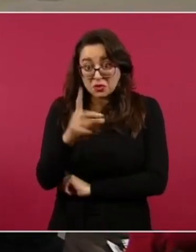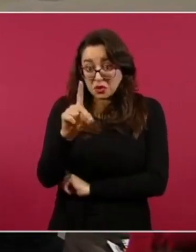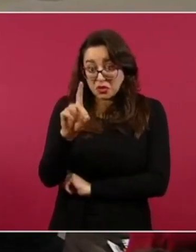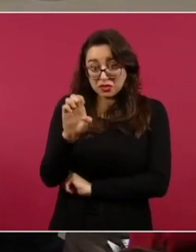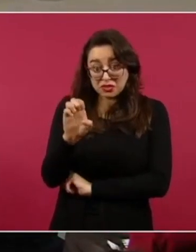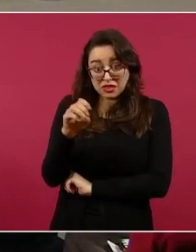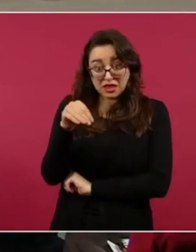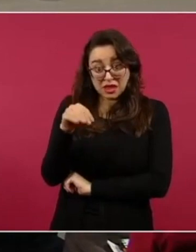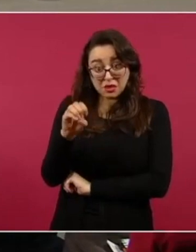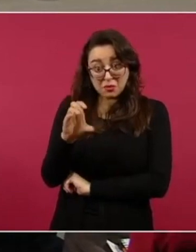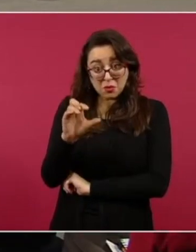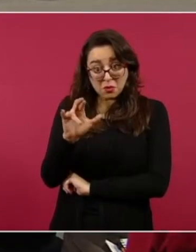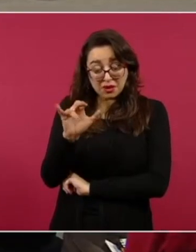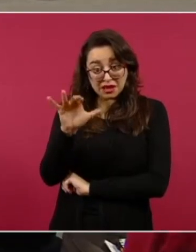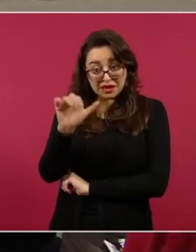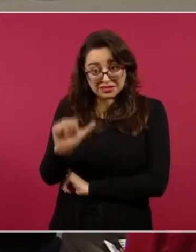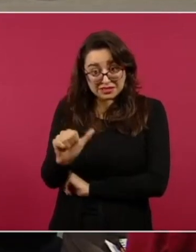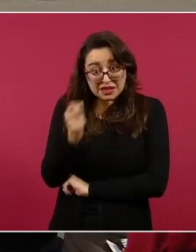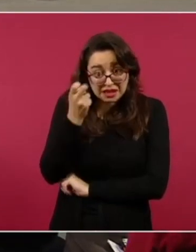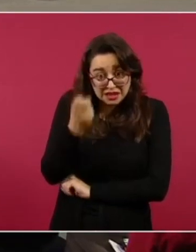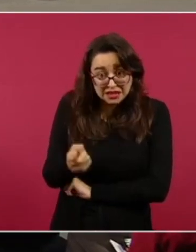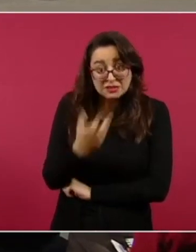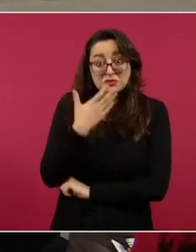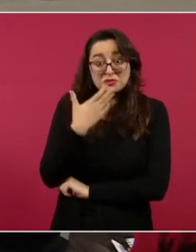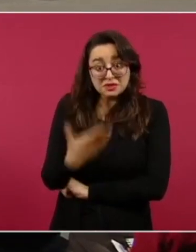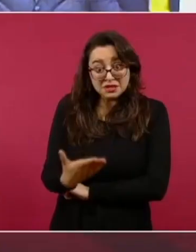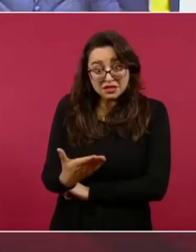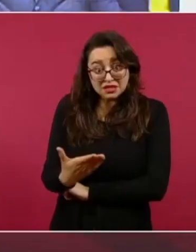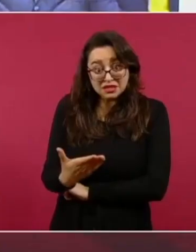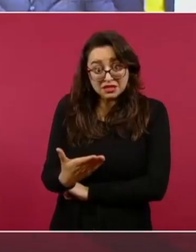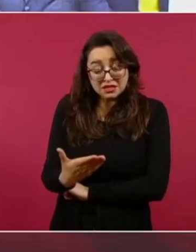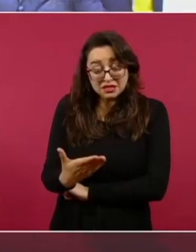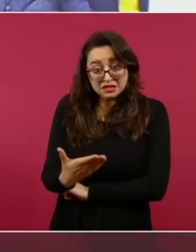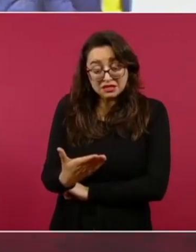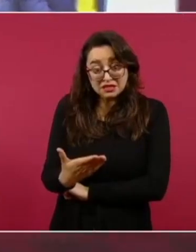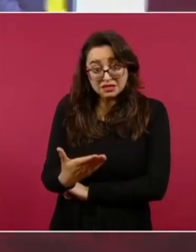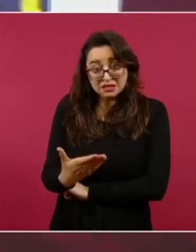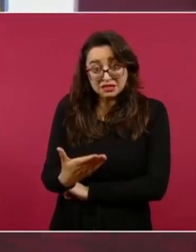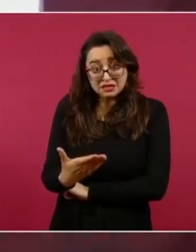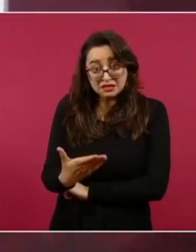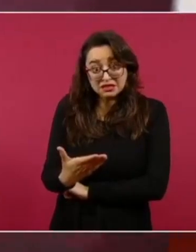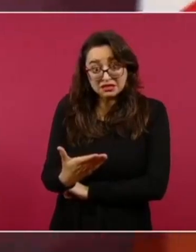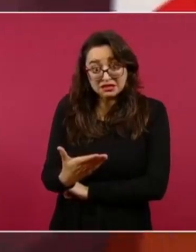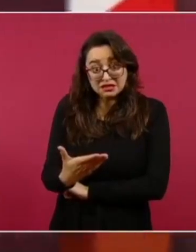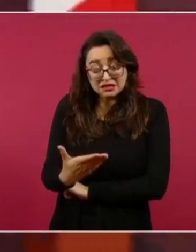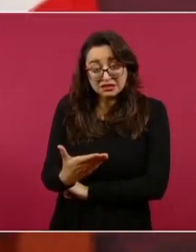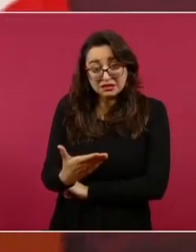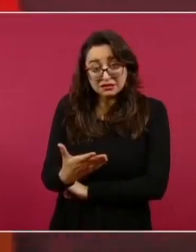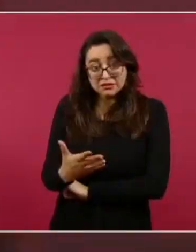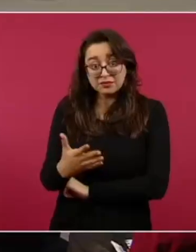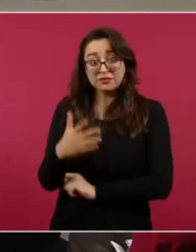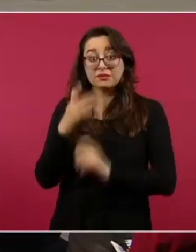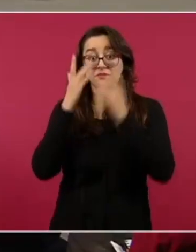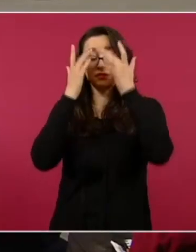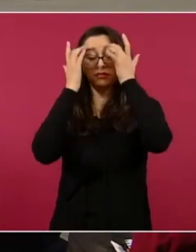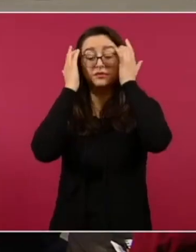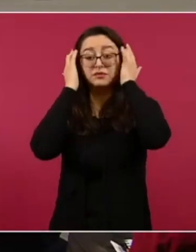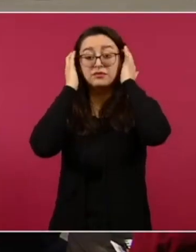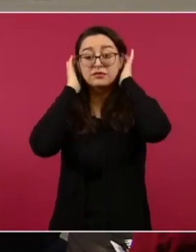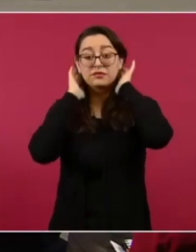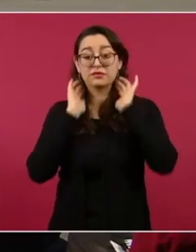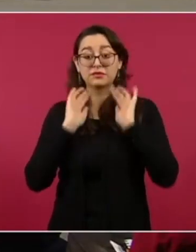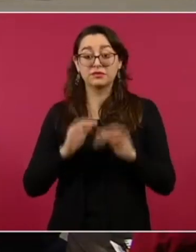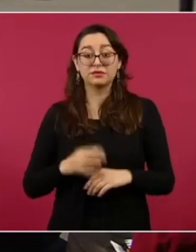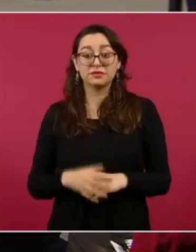¿Así era la cosa? ¿Eso es lo que debe